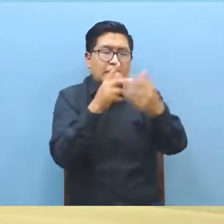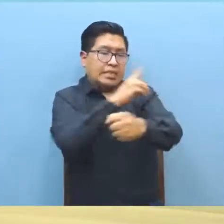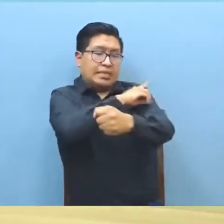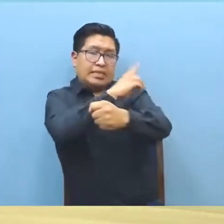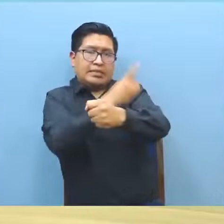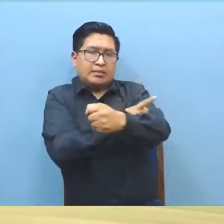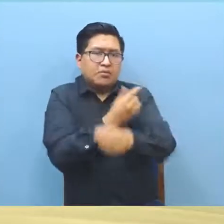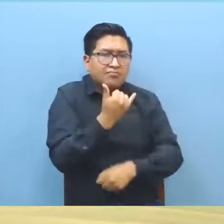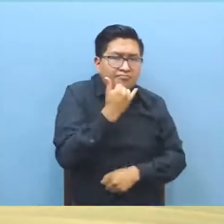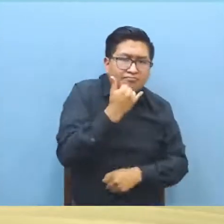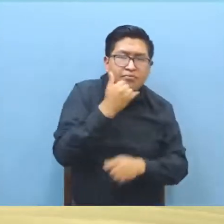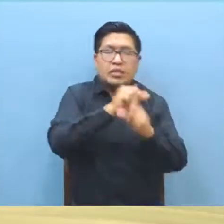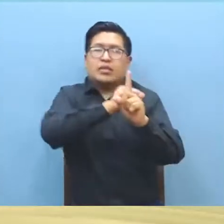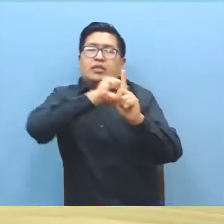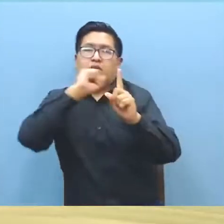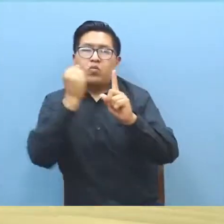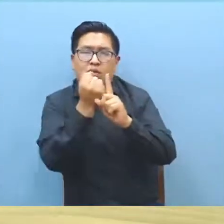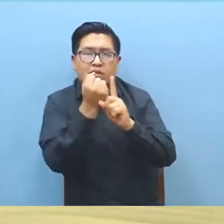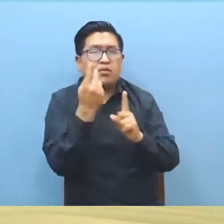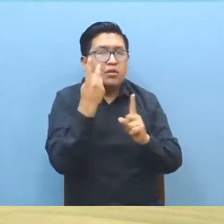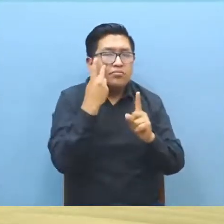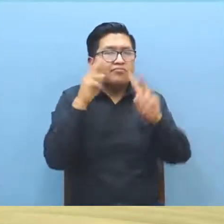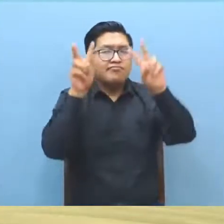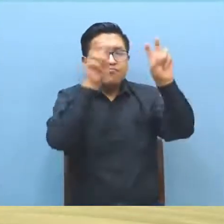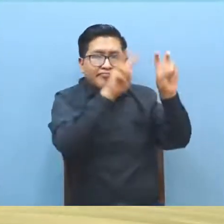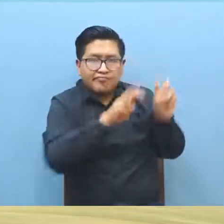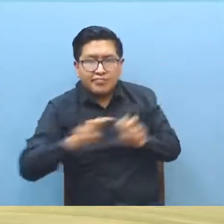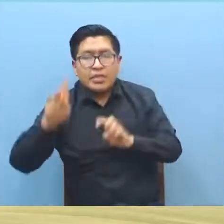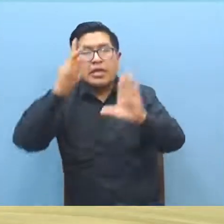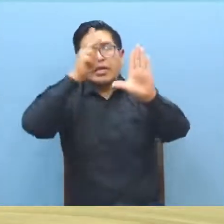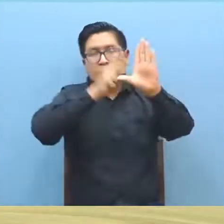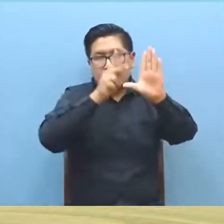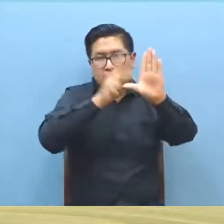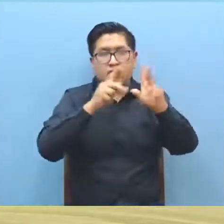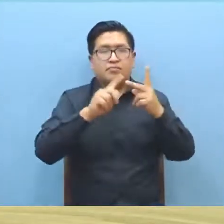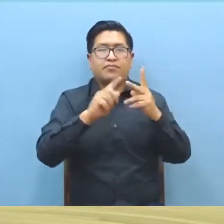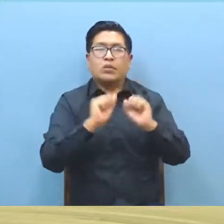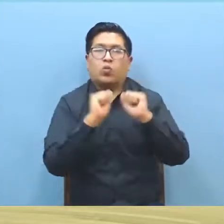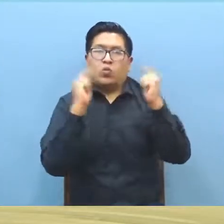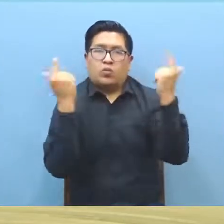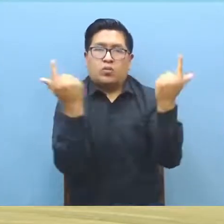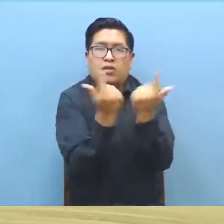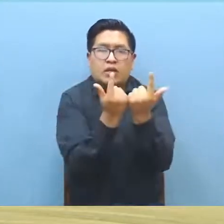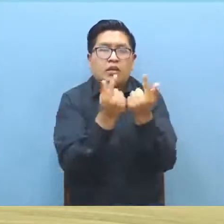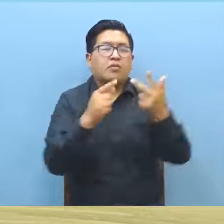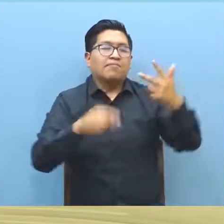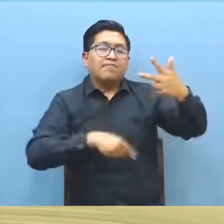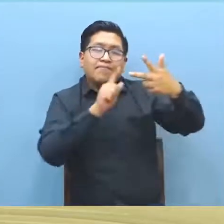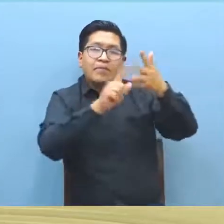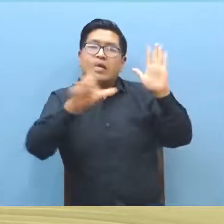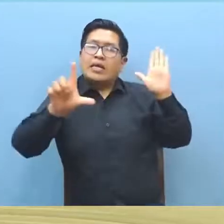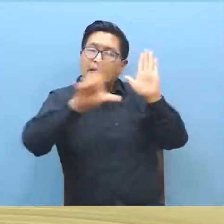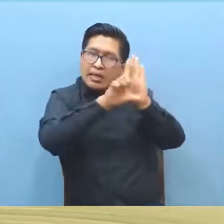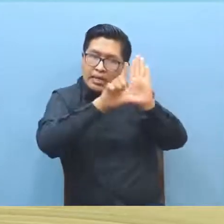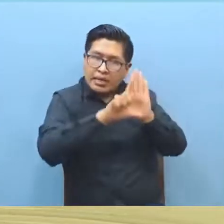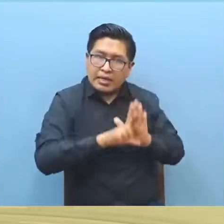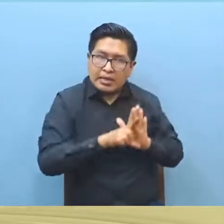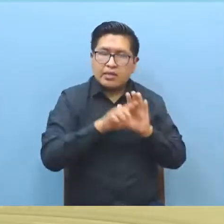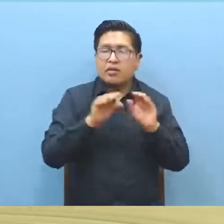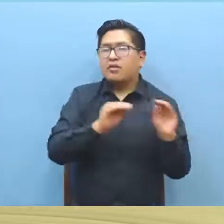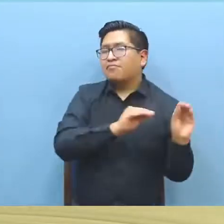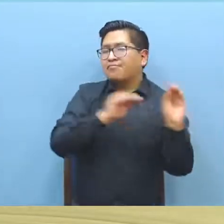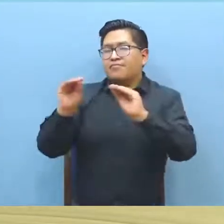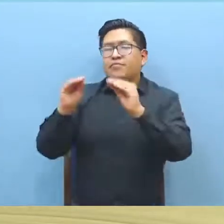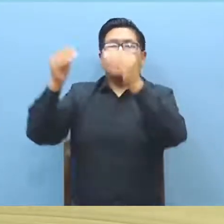la situación de los hechos, haciendo la valoración psicológica, también social y correspondiente la legal, presentándolo en